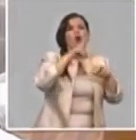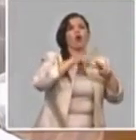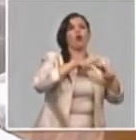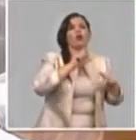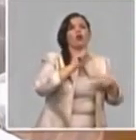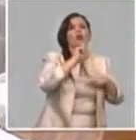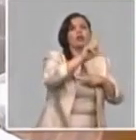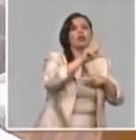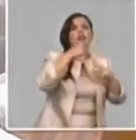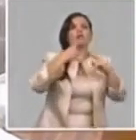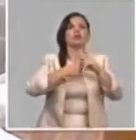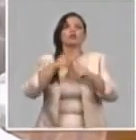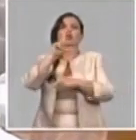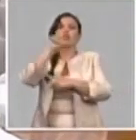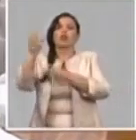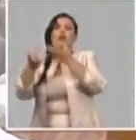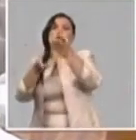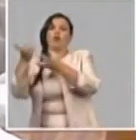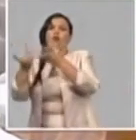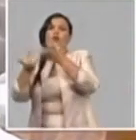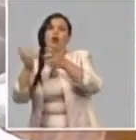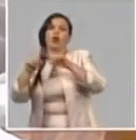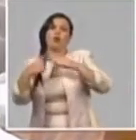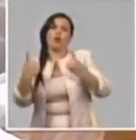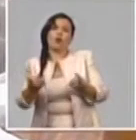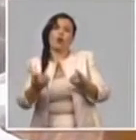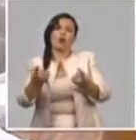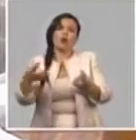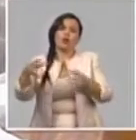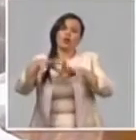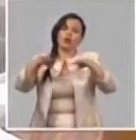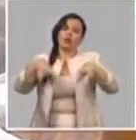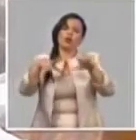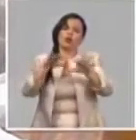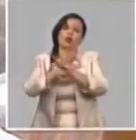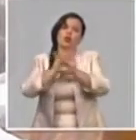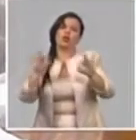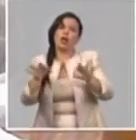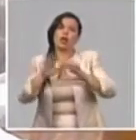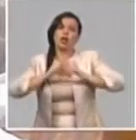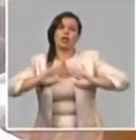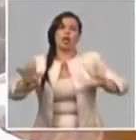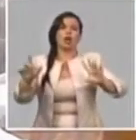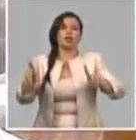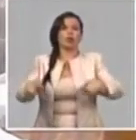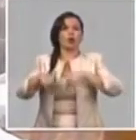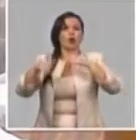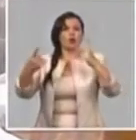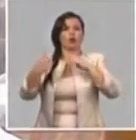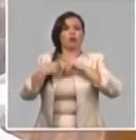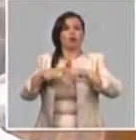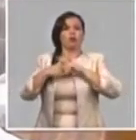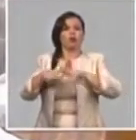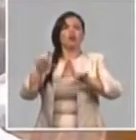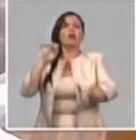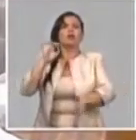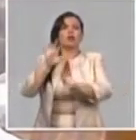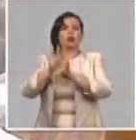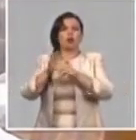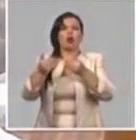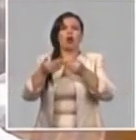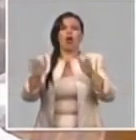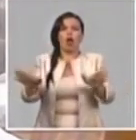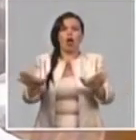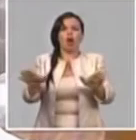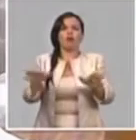por la zona en que estaban había determinada complejidad sanitaria y se tomaron medidas momentáneas, se resolvieron y hoy está incorporada a la producción y